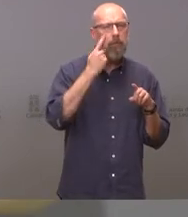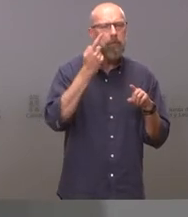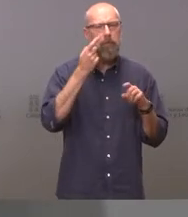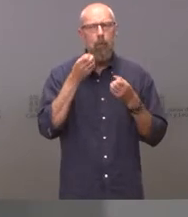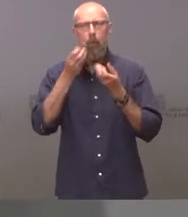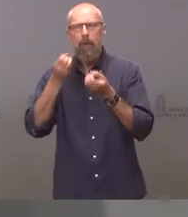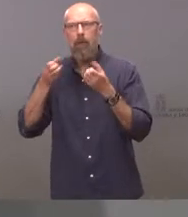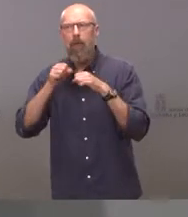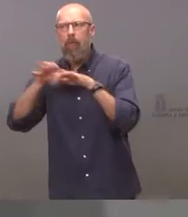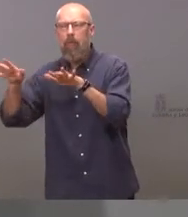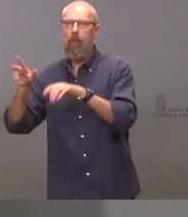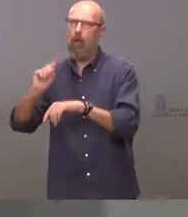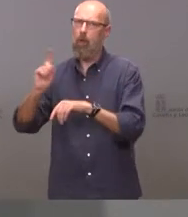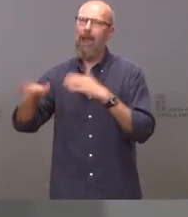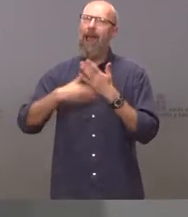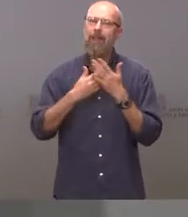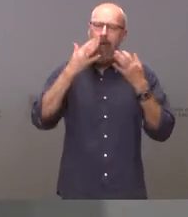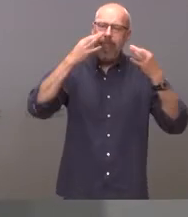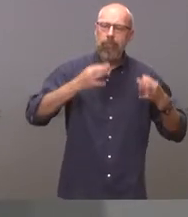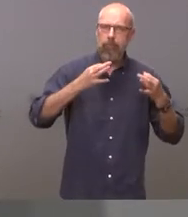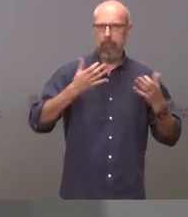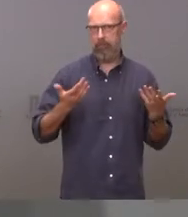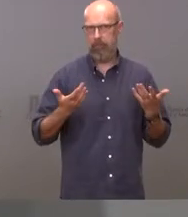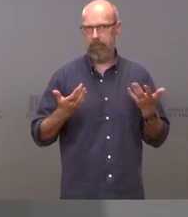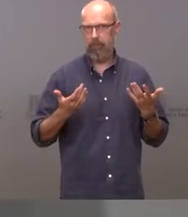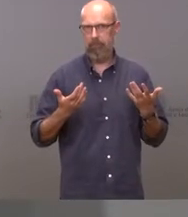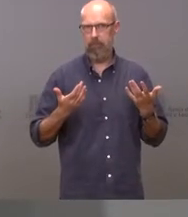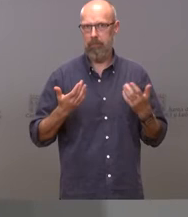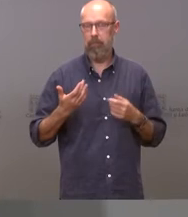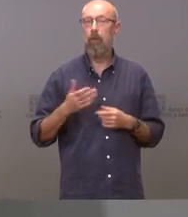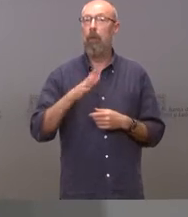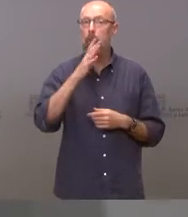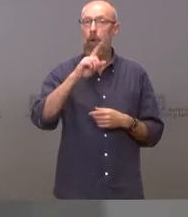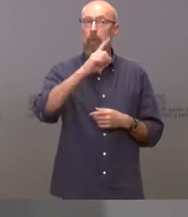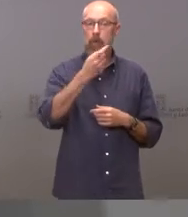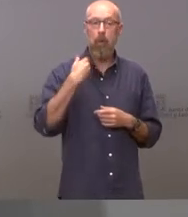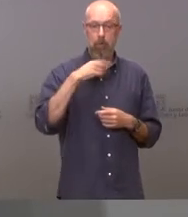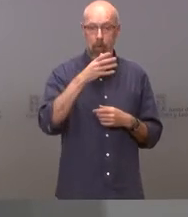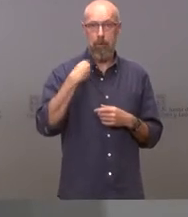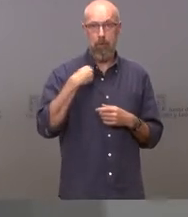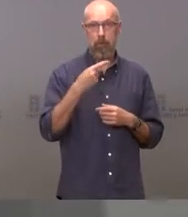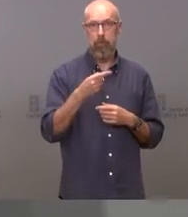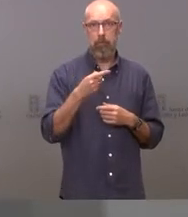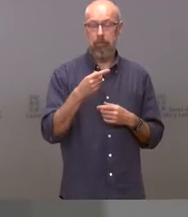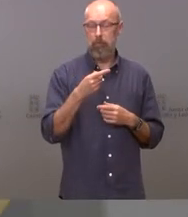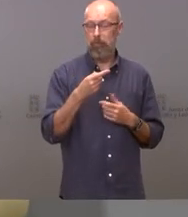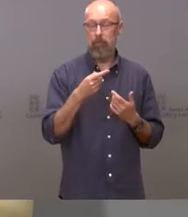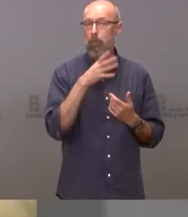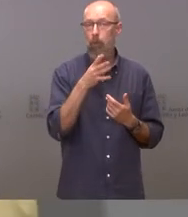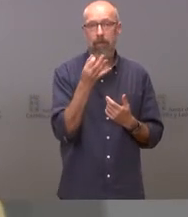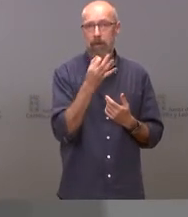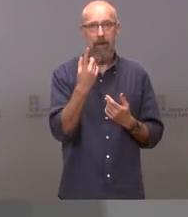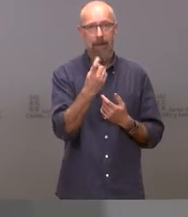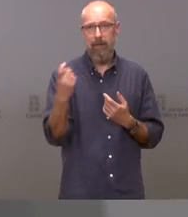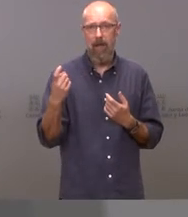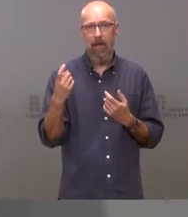investigación hasta que esta no esté completada primero por la eficacia de la propia investigación y segundo por la necesidad de